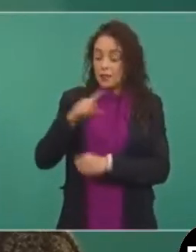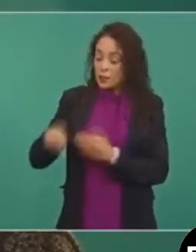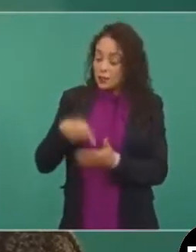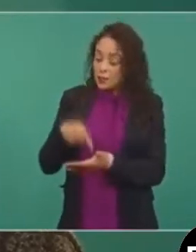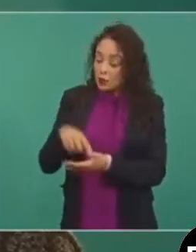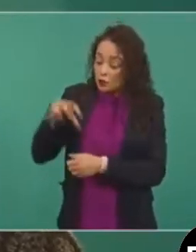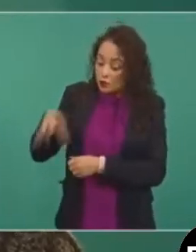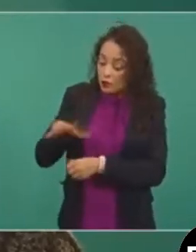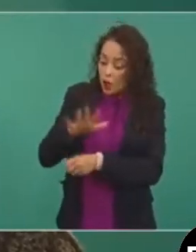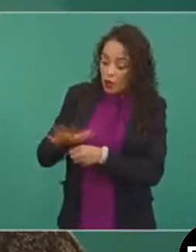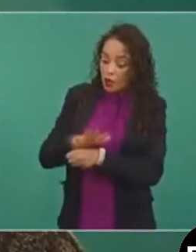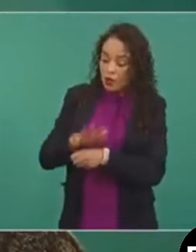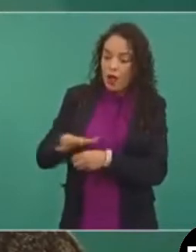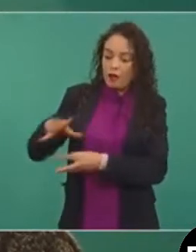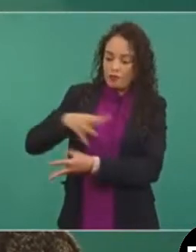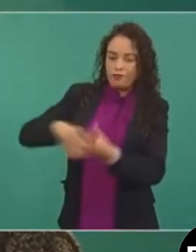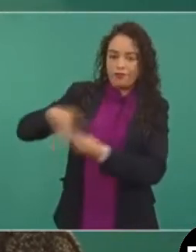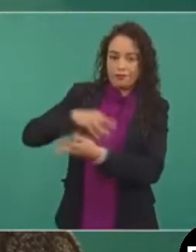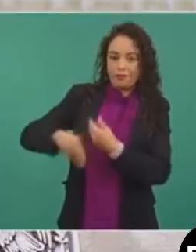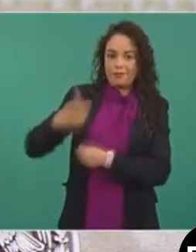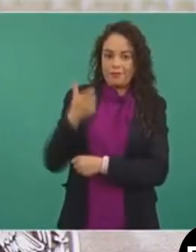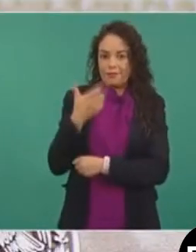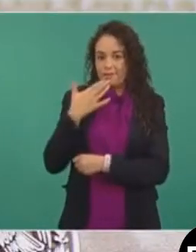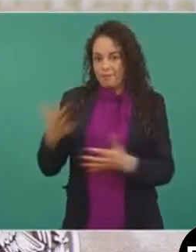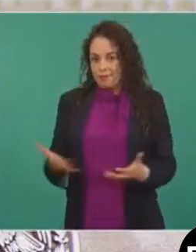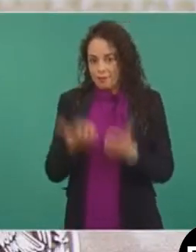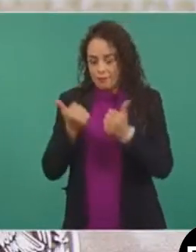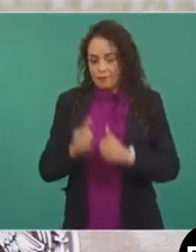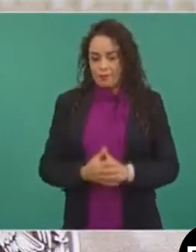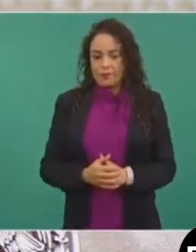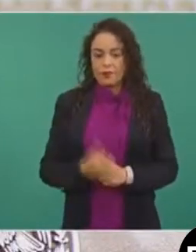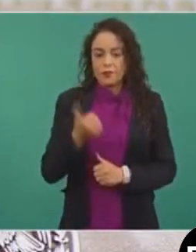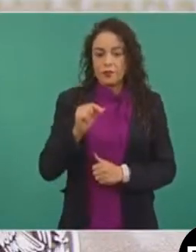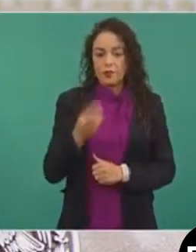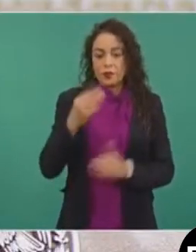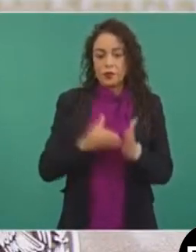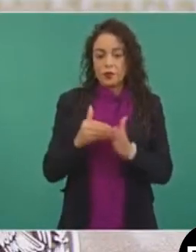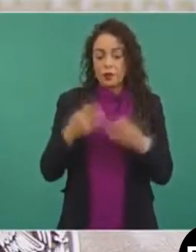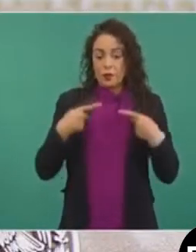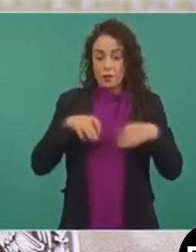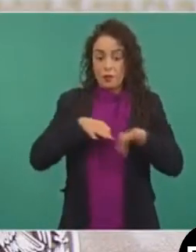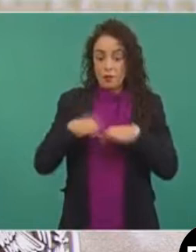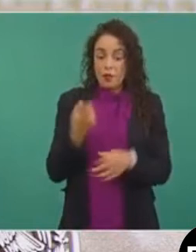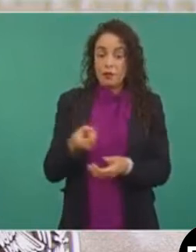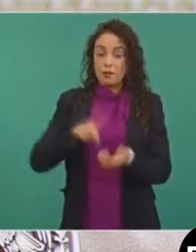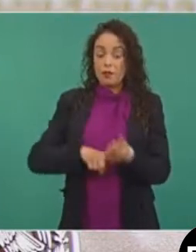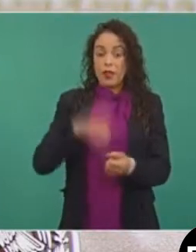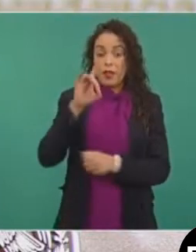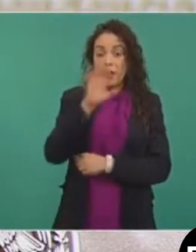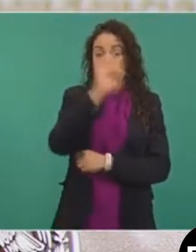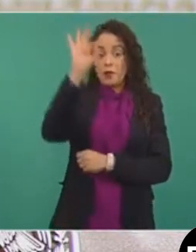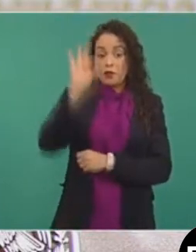Para darnos una idea, este 6.3 millones de trabajadores representa el 30 por ciento de los